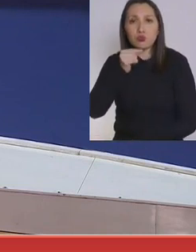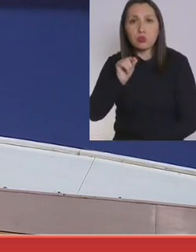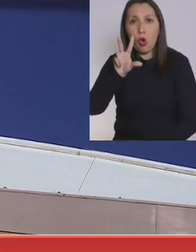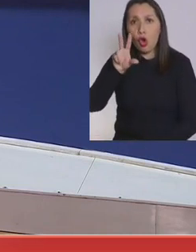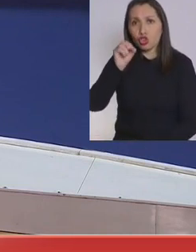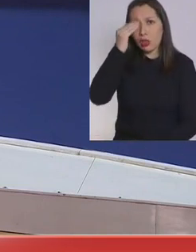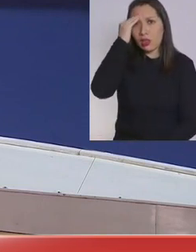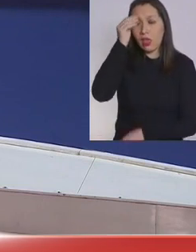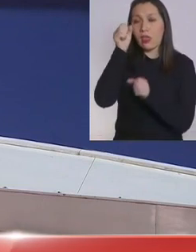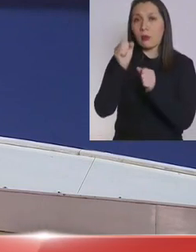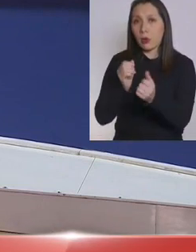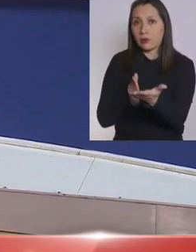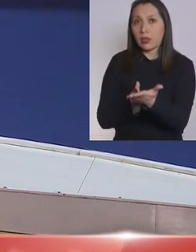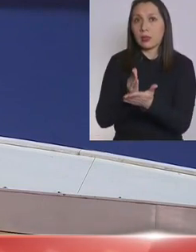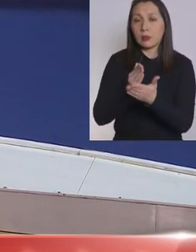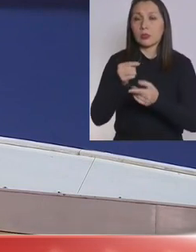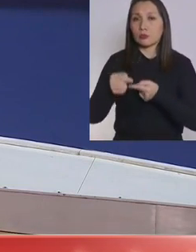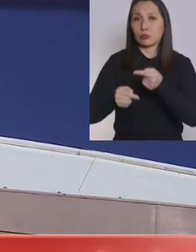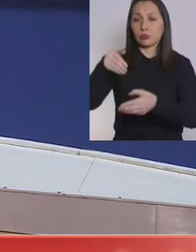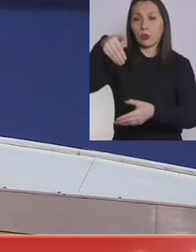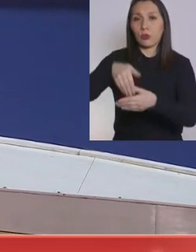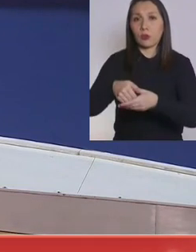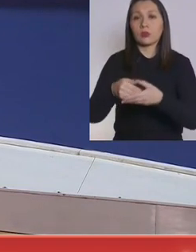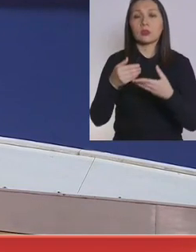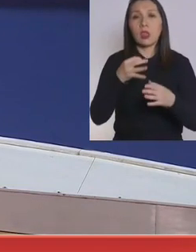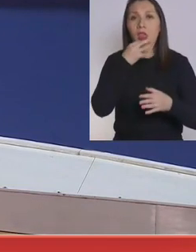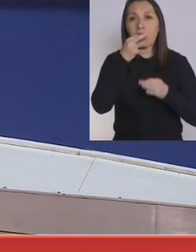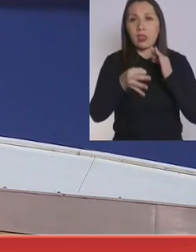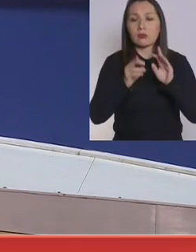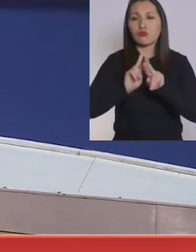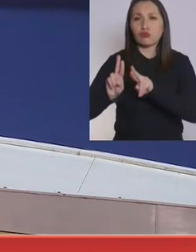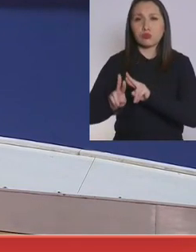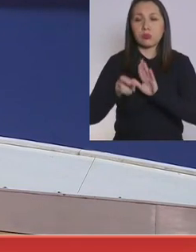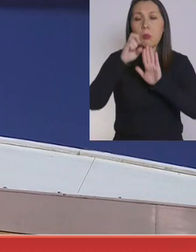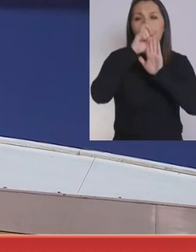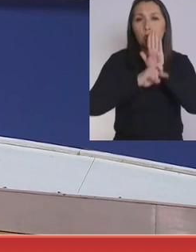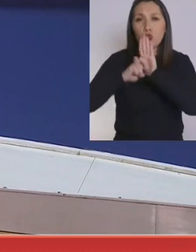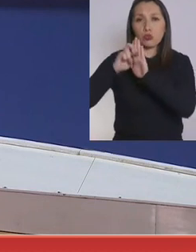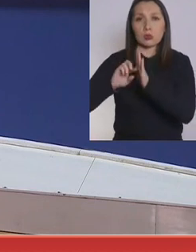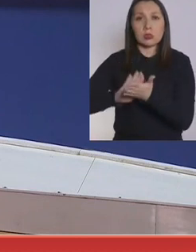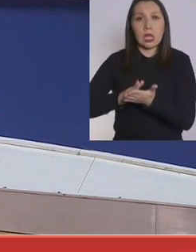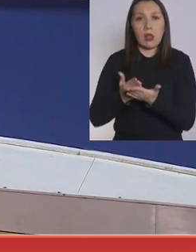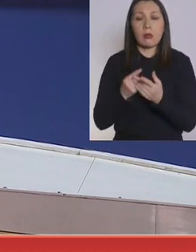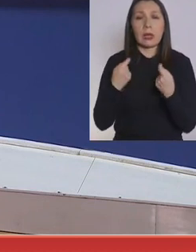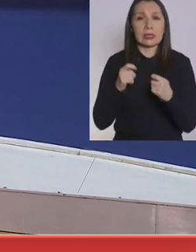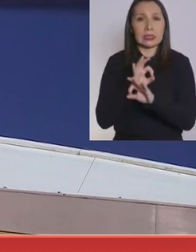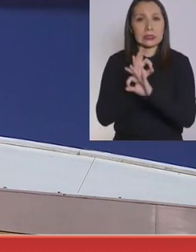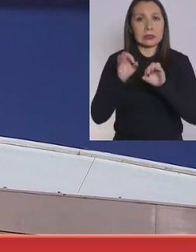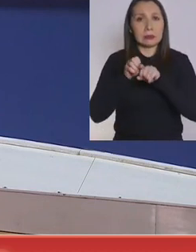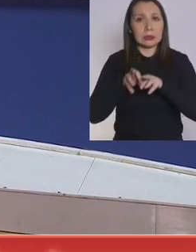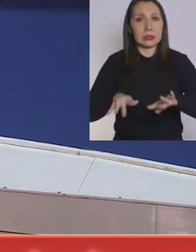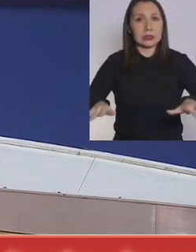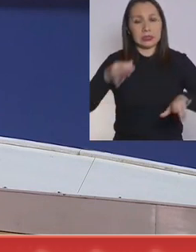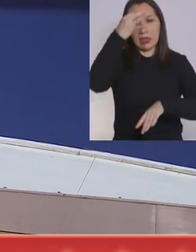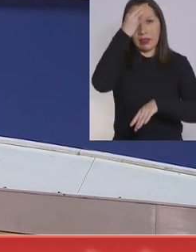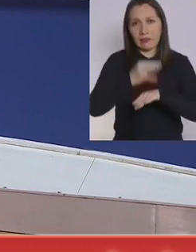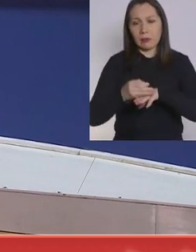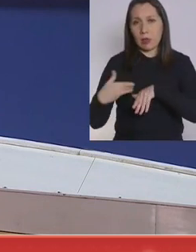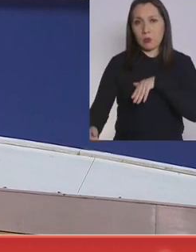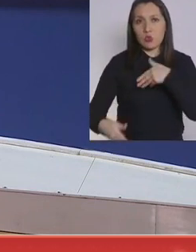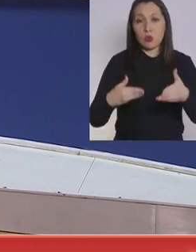80 días para este proceso. Se han estipulado protocolos sanitarios, por supuesto, para evitar cualquier tipo de